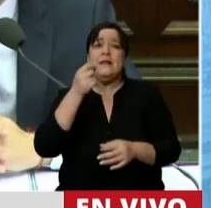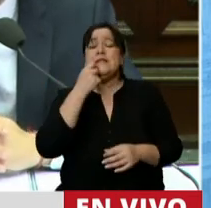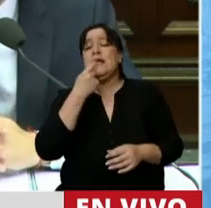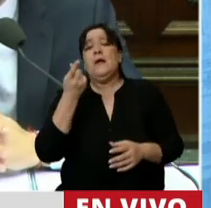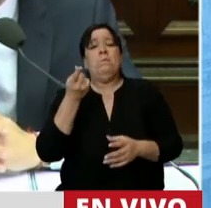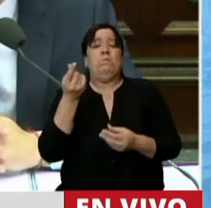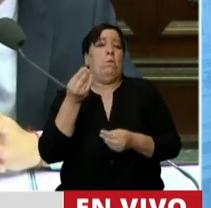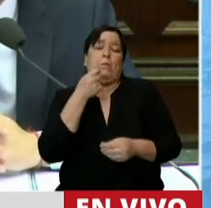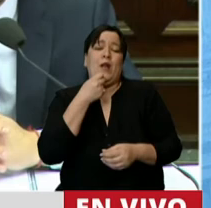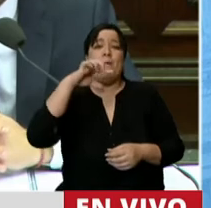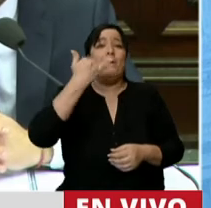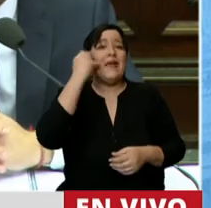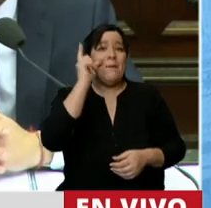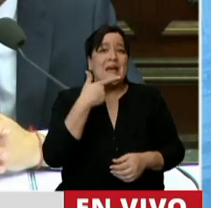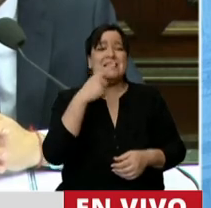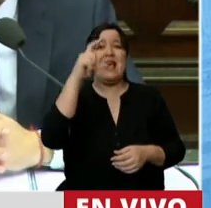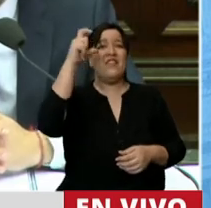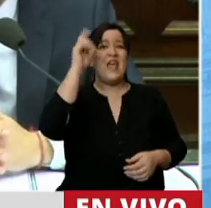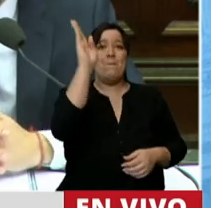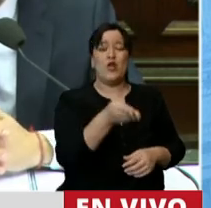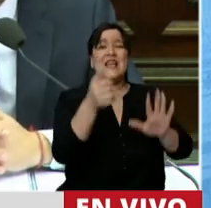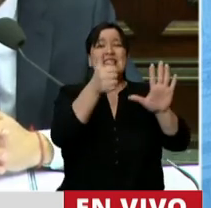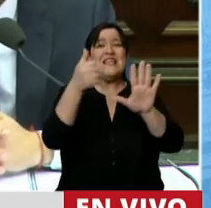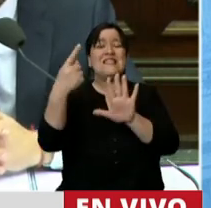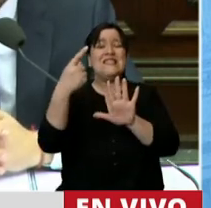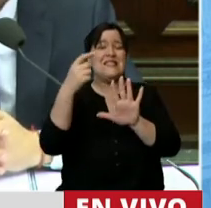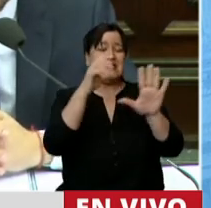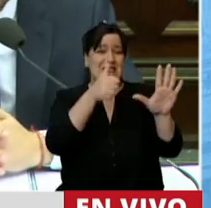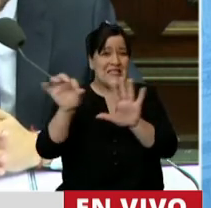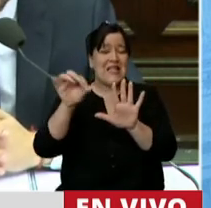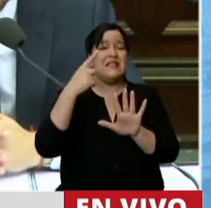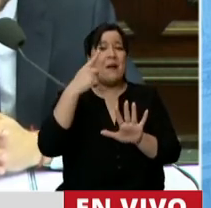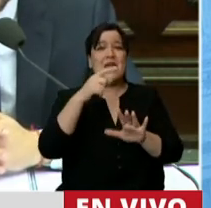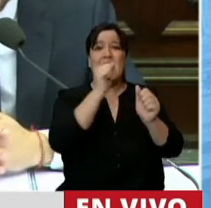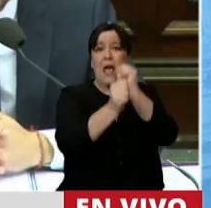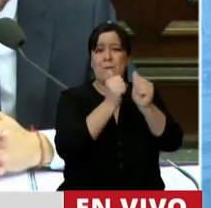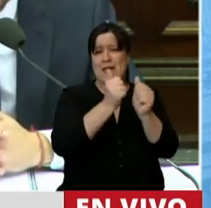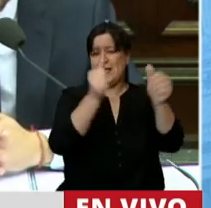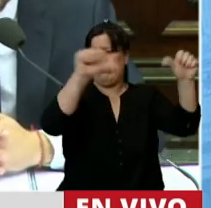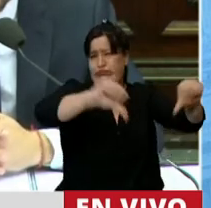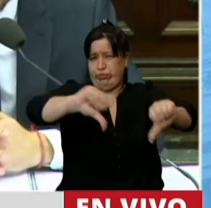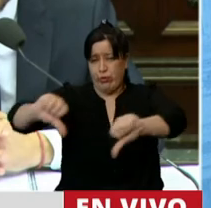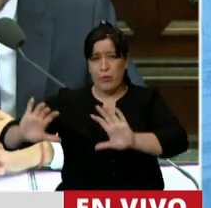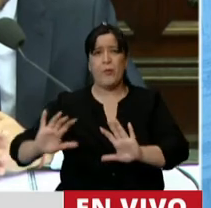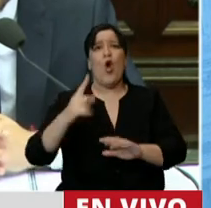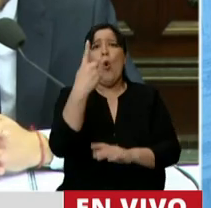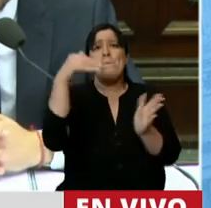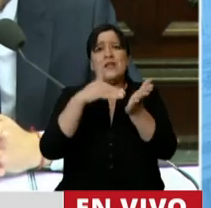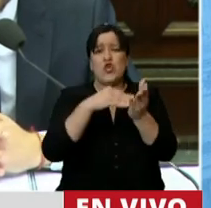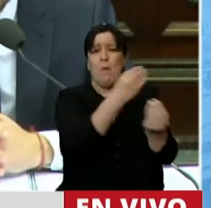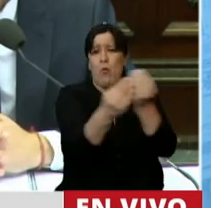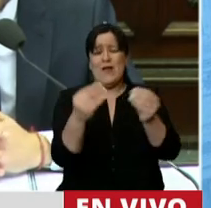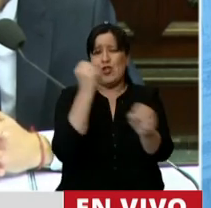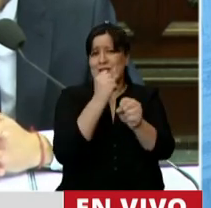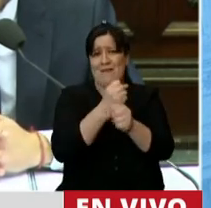% de las pymes, son 60.000 empresas, casi un millón de empleos. Buscar levantar entre todos,